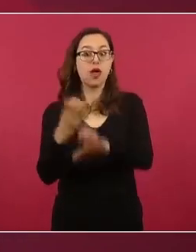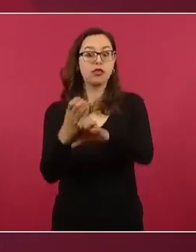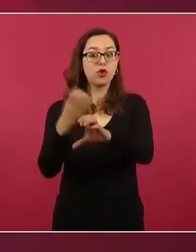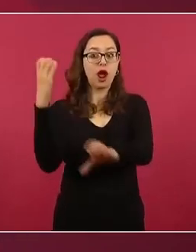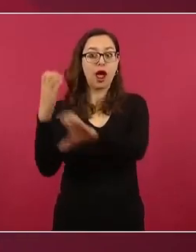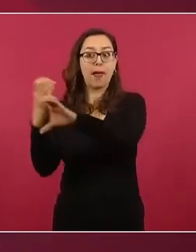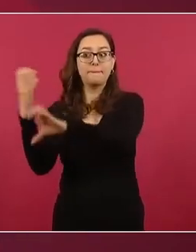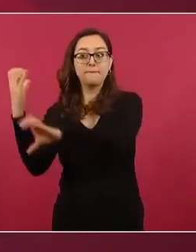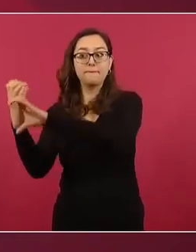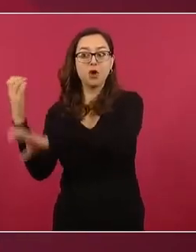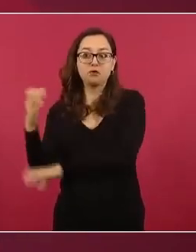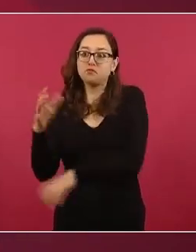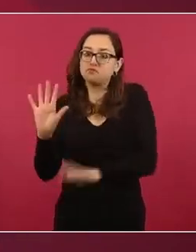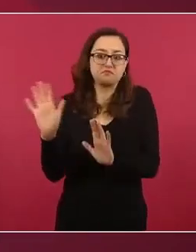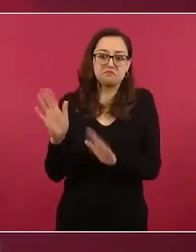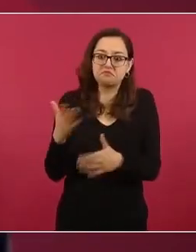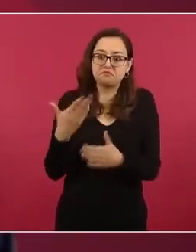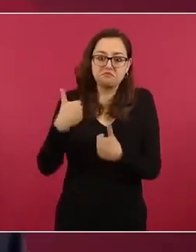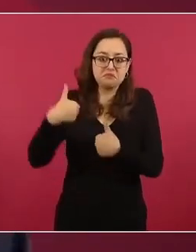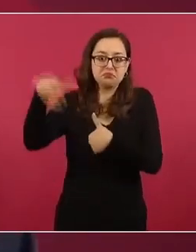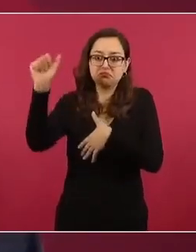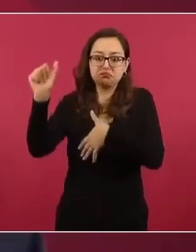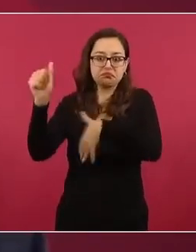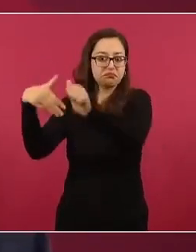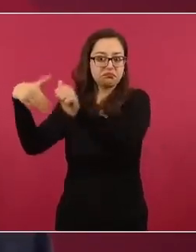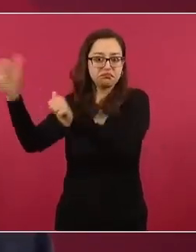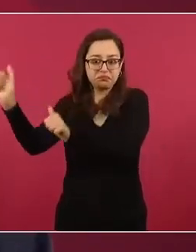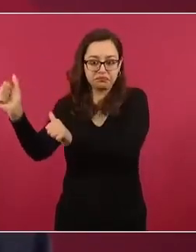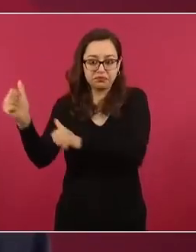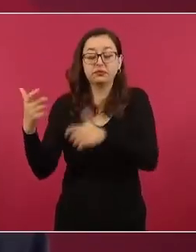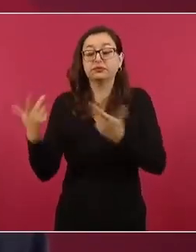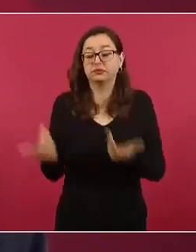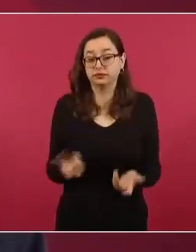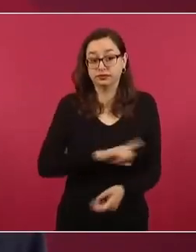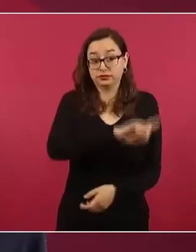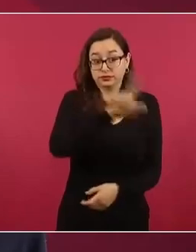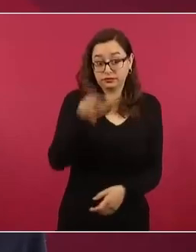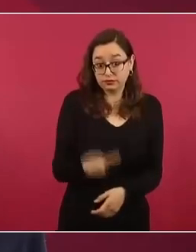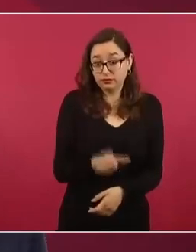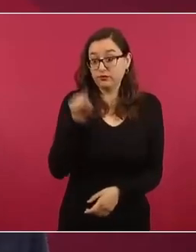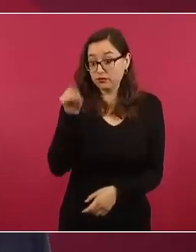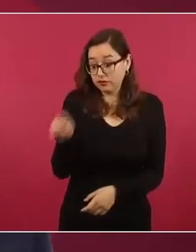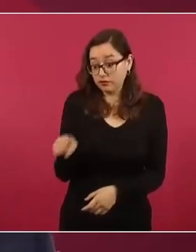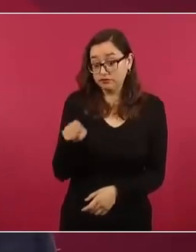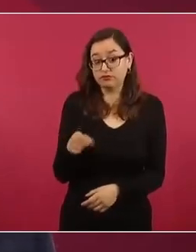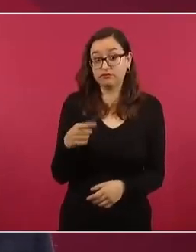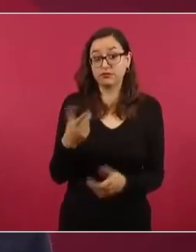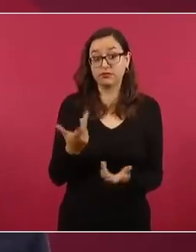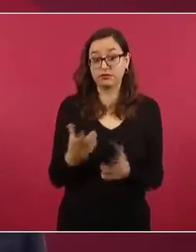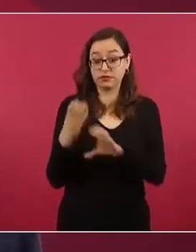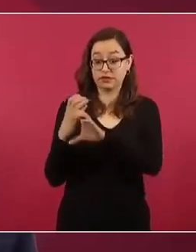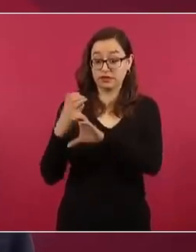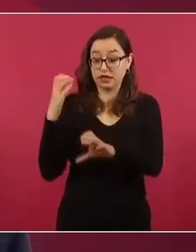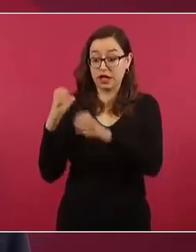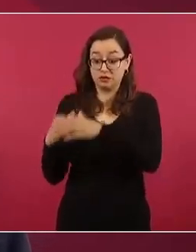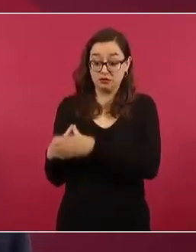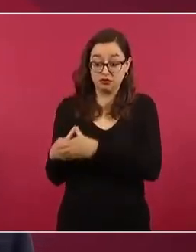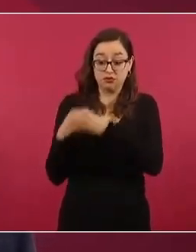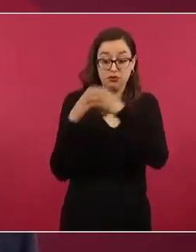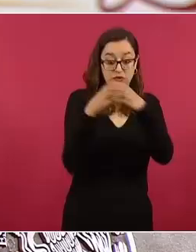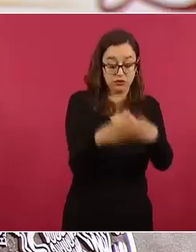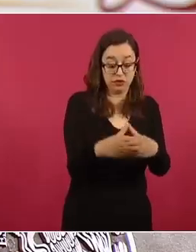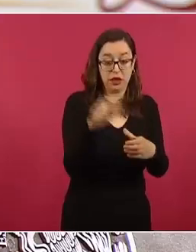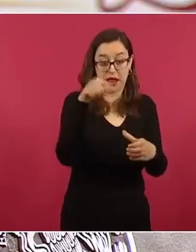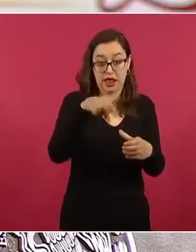entregados a las policías de Iguala y Cocula, quienes los entregaron en lomas de coyotes a Guerreros Unidos. Esto sólo sucedió con los